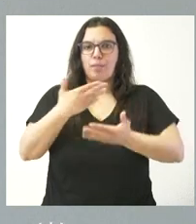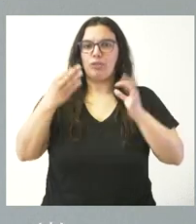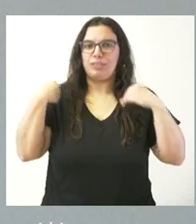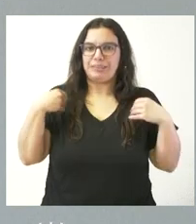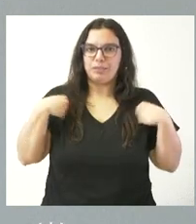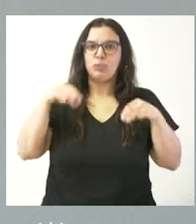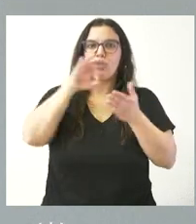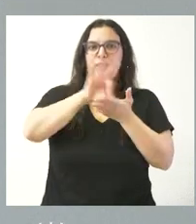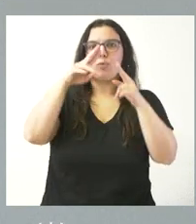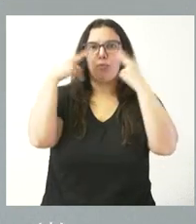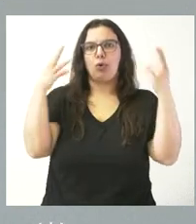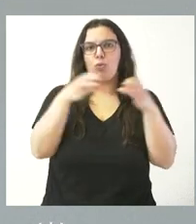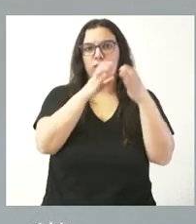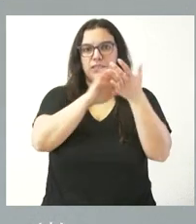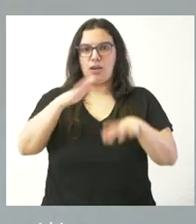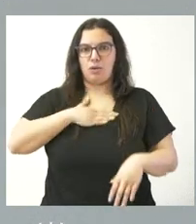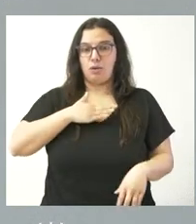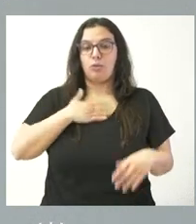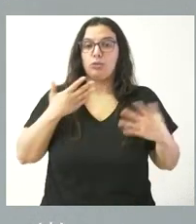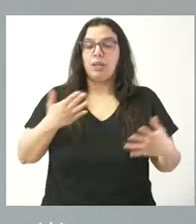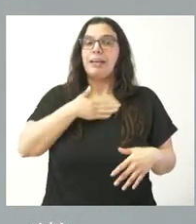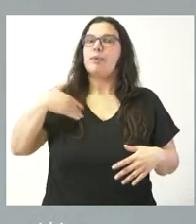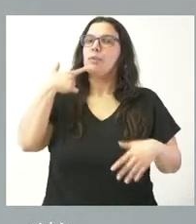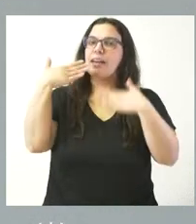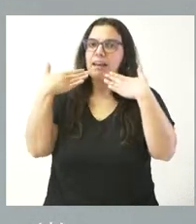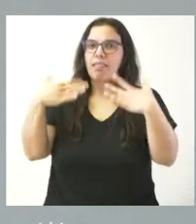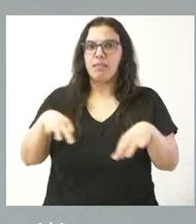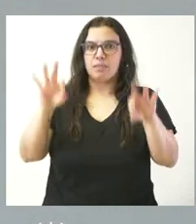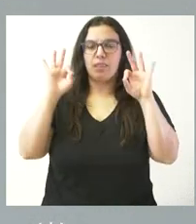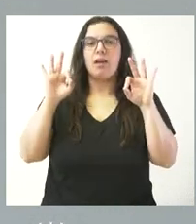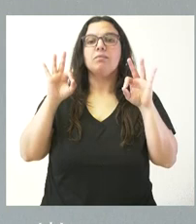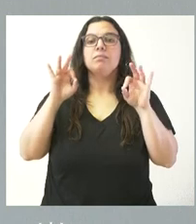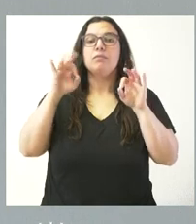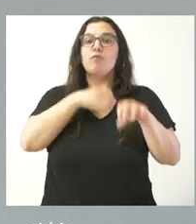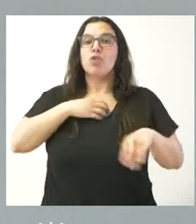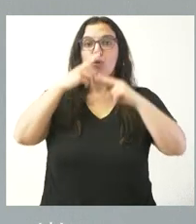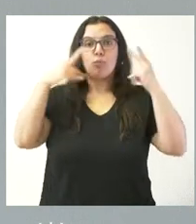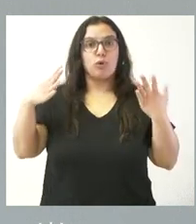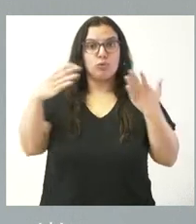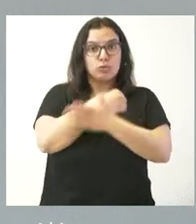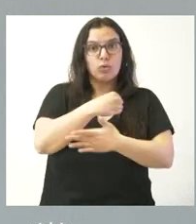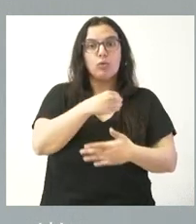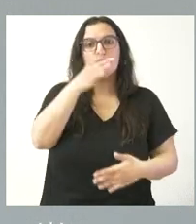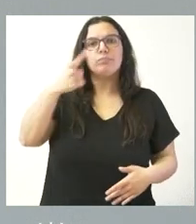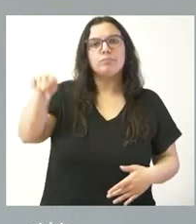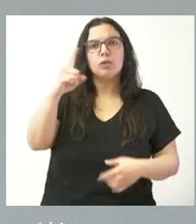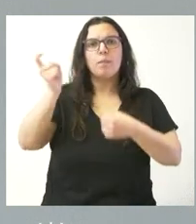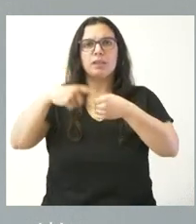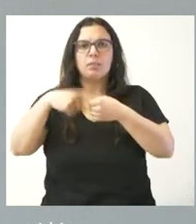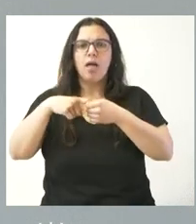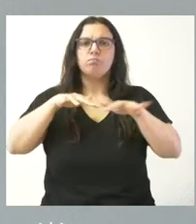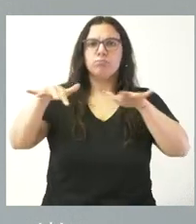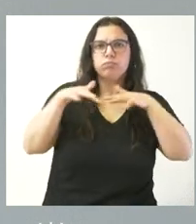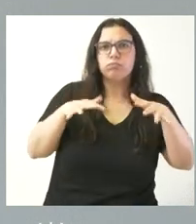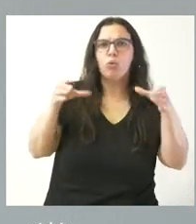Junta de Castilla y León. Desde aquí queremos tener un especial agradecimiento a todos los emperados públicos que han participado activamente en estos